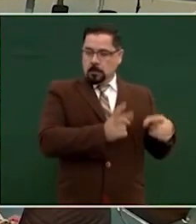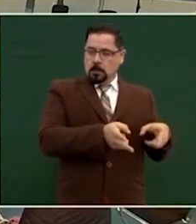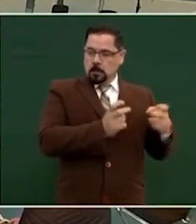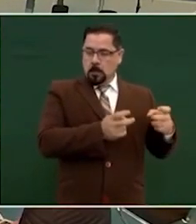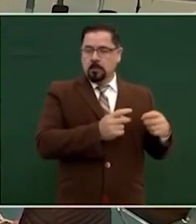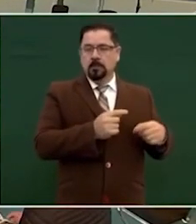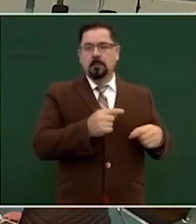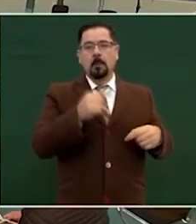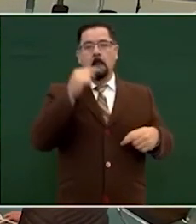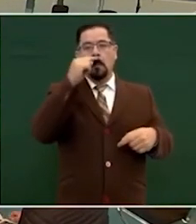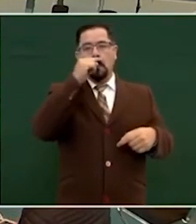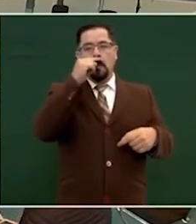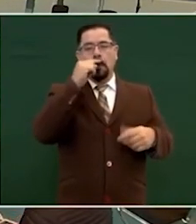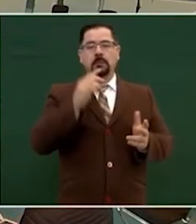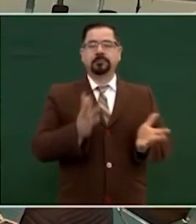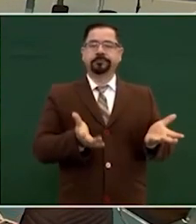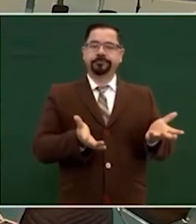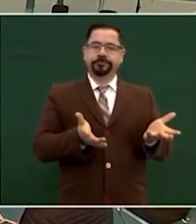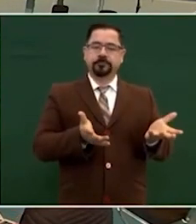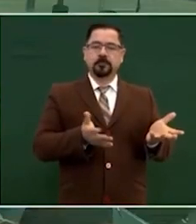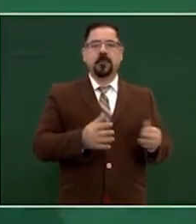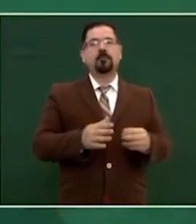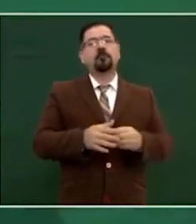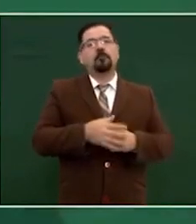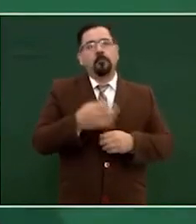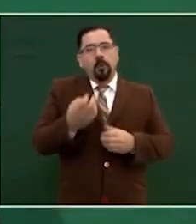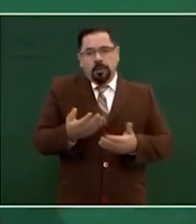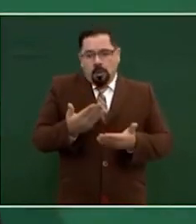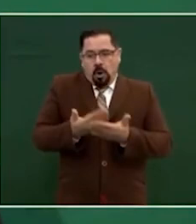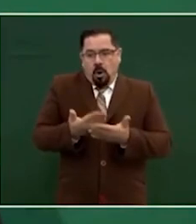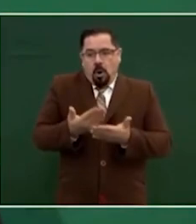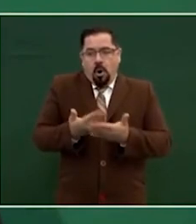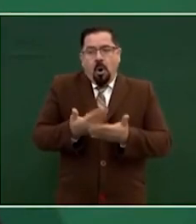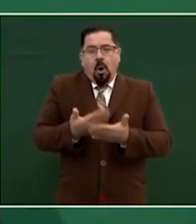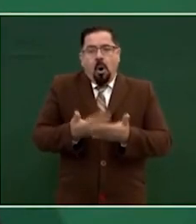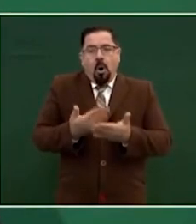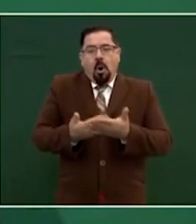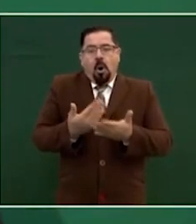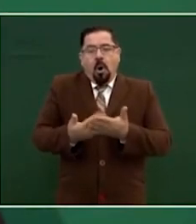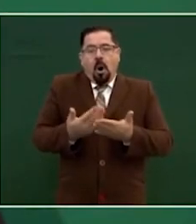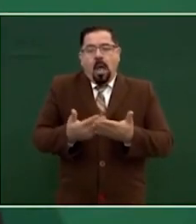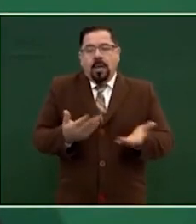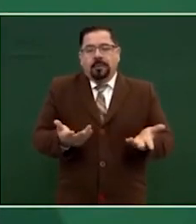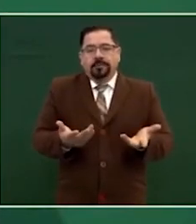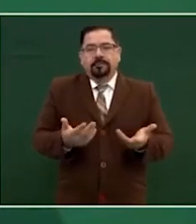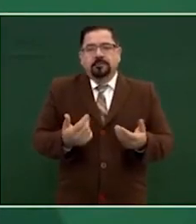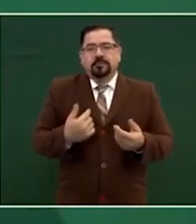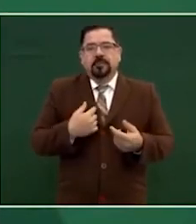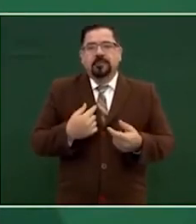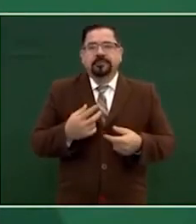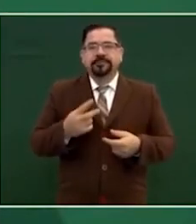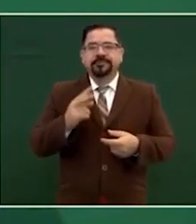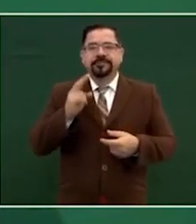entonces por eso estamos viviendo tiempos interesantes